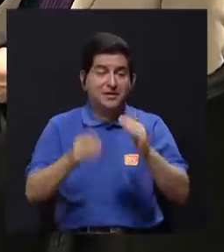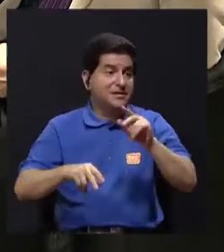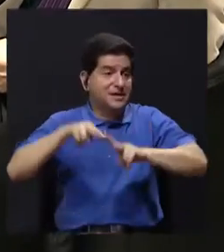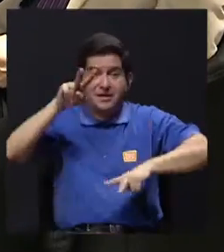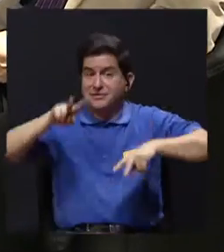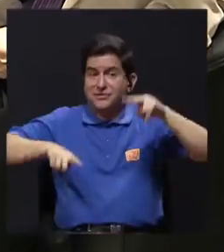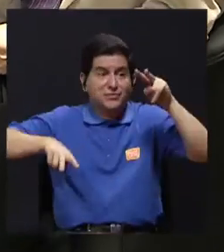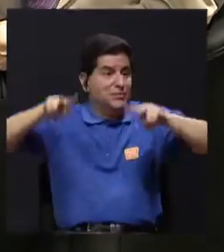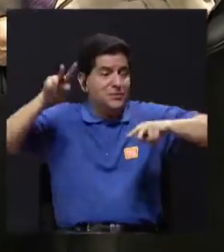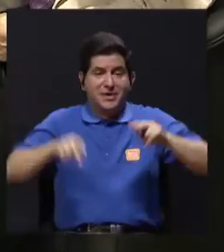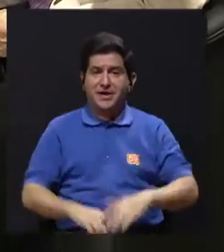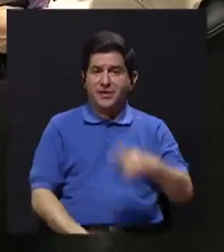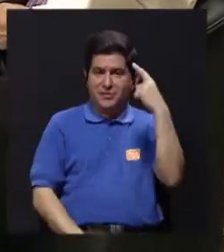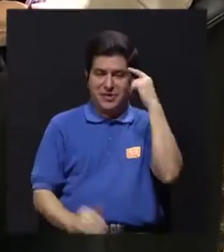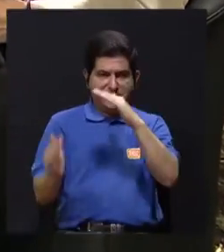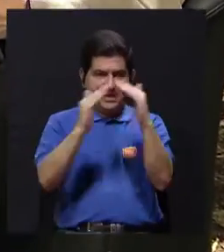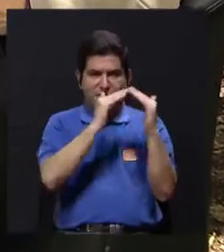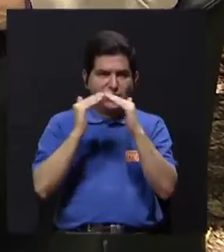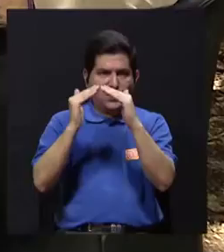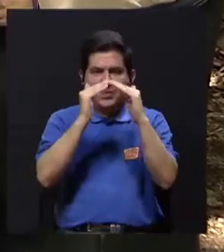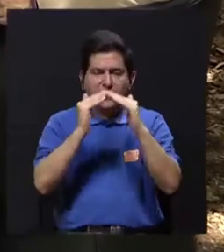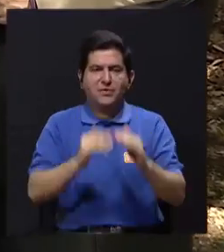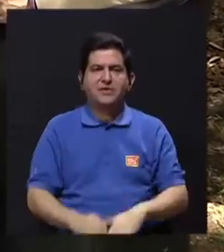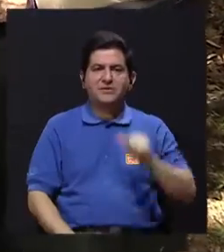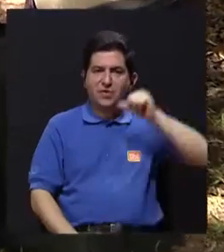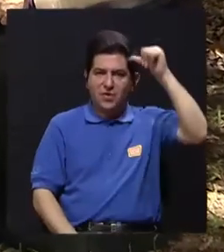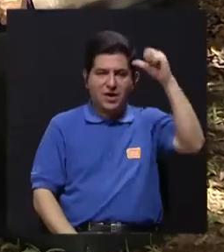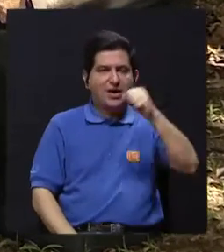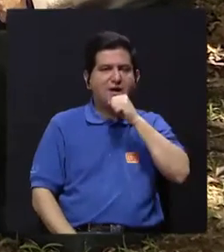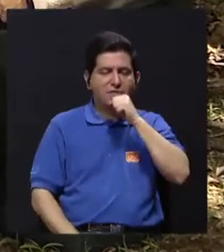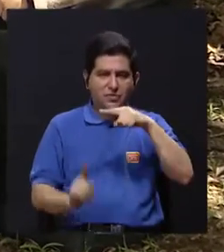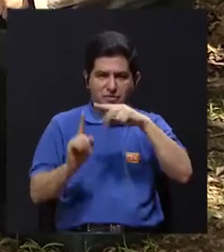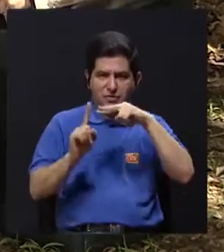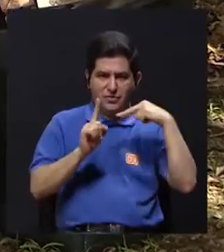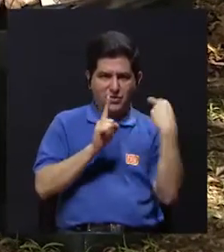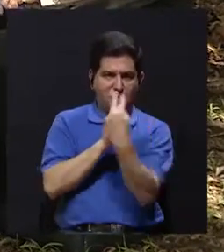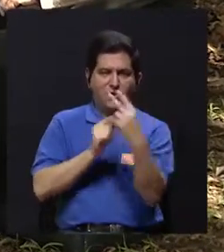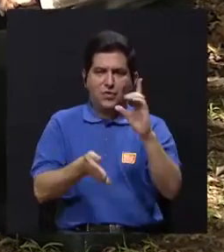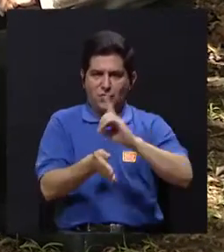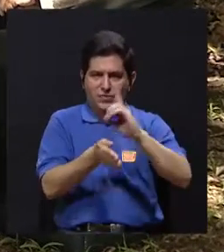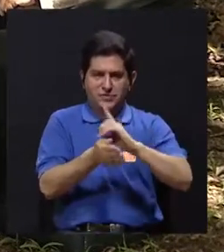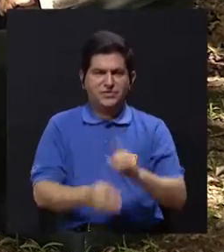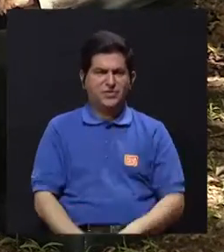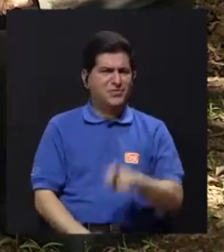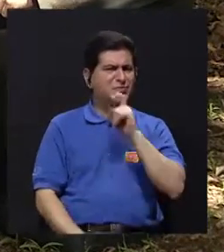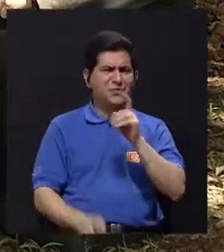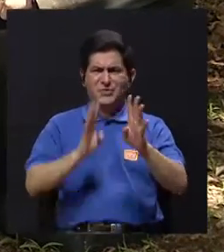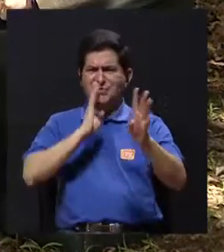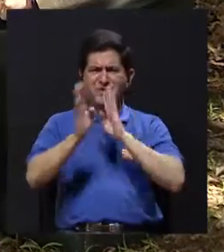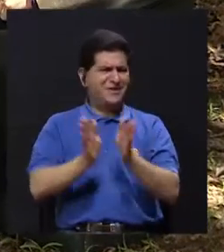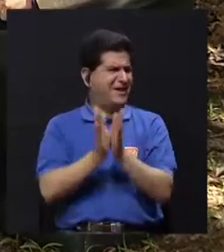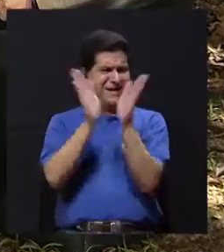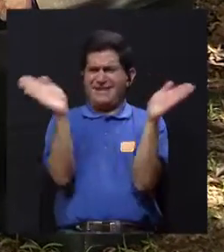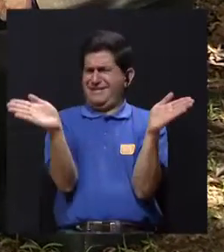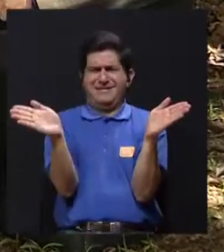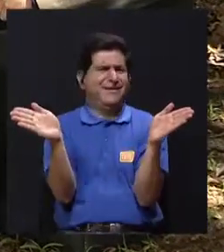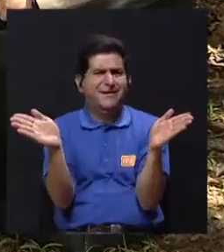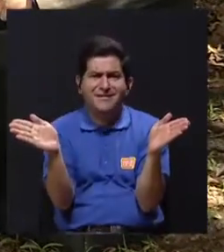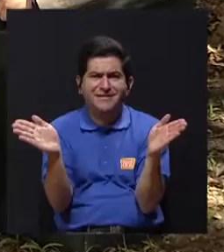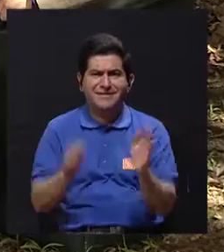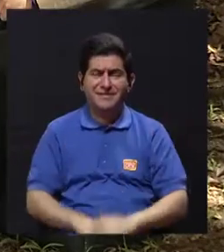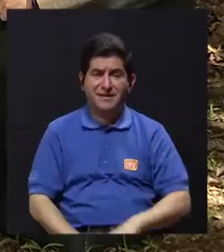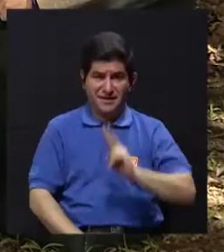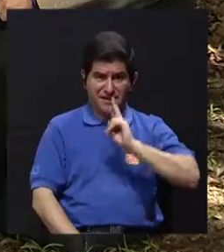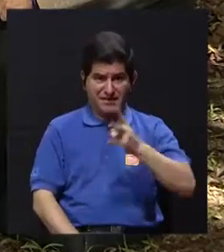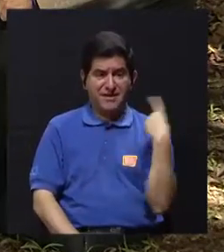heterogéneo cuando hablamos de poblaciones desde el punto de vista médico que las personas mayores. Y es muy difícil poder hablar de manera general